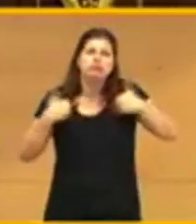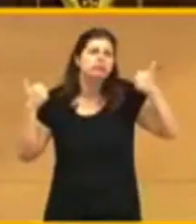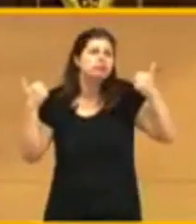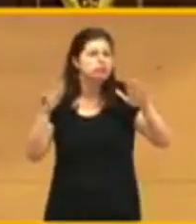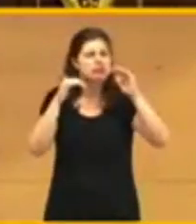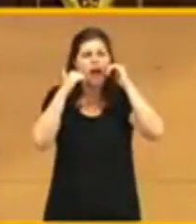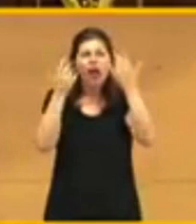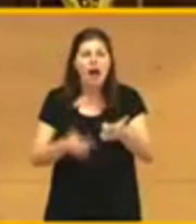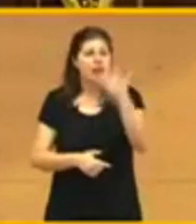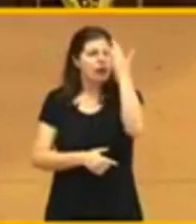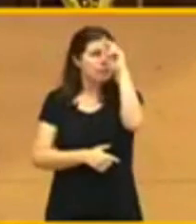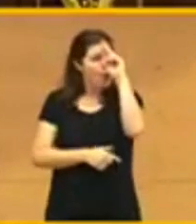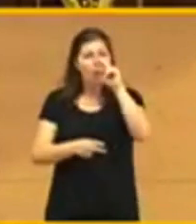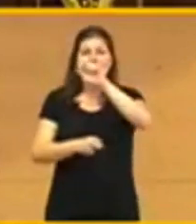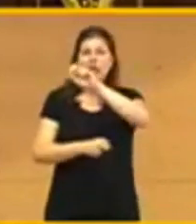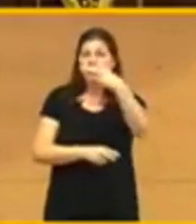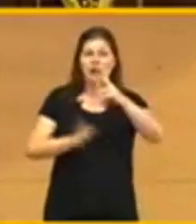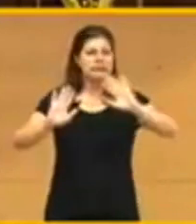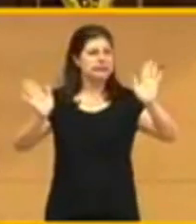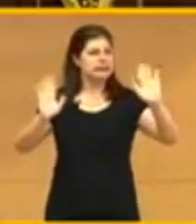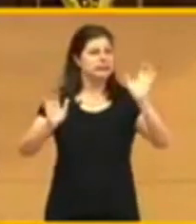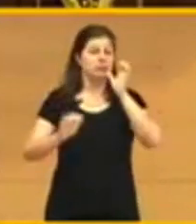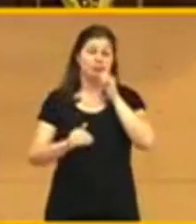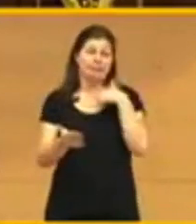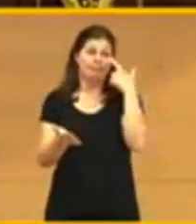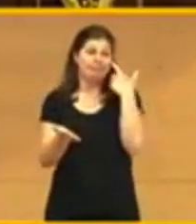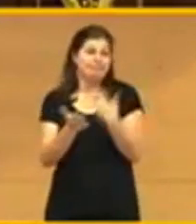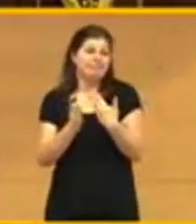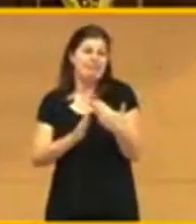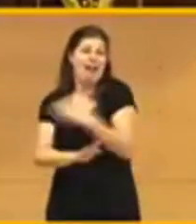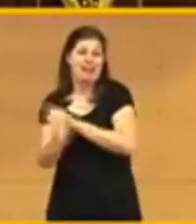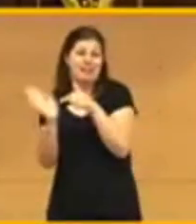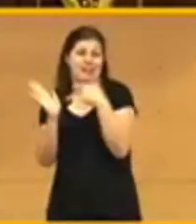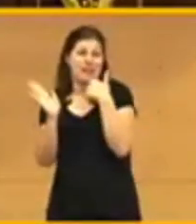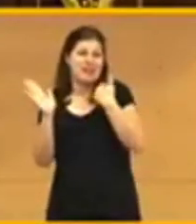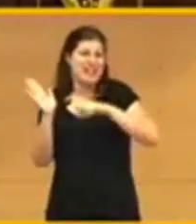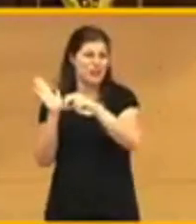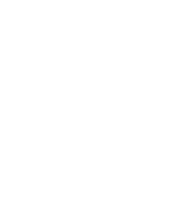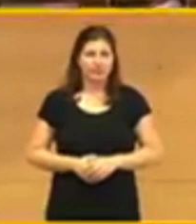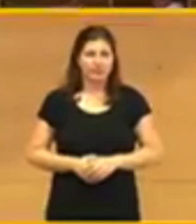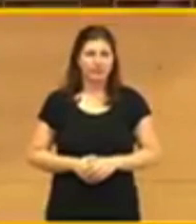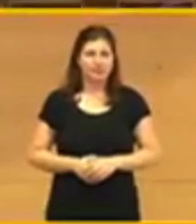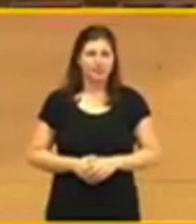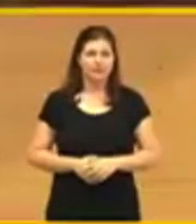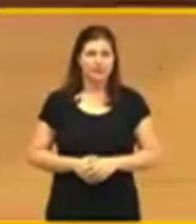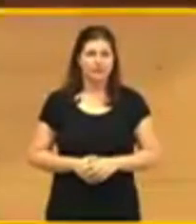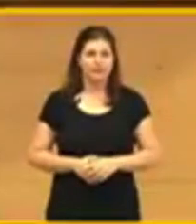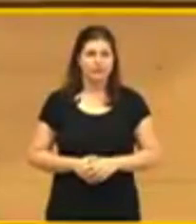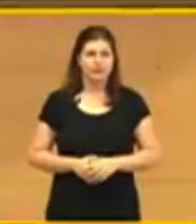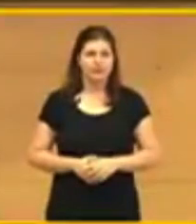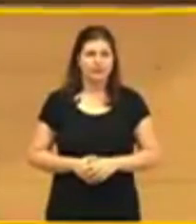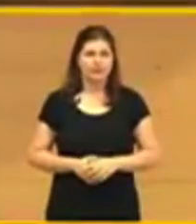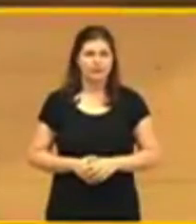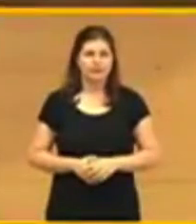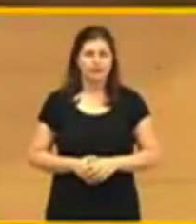el resultado ya que está escrito de antemano. Señorías, un ejercicio,